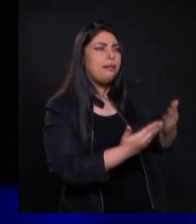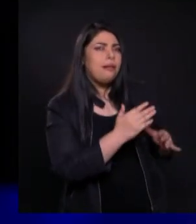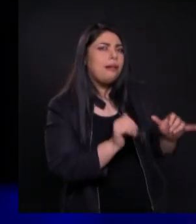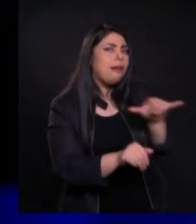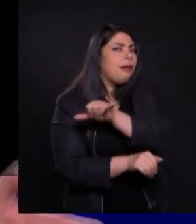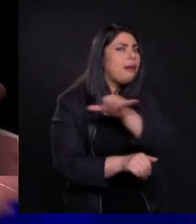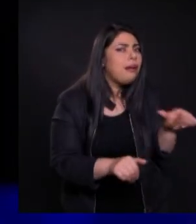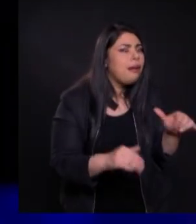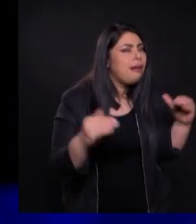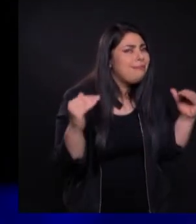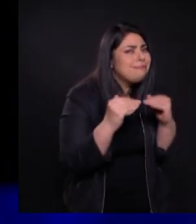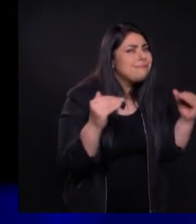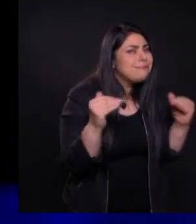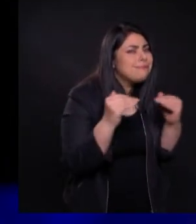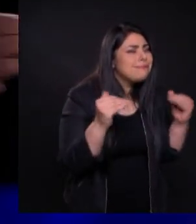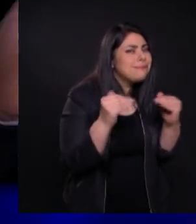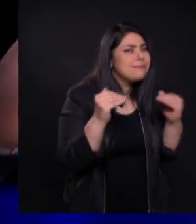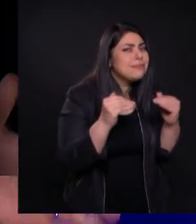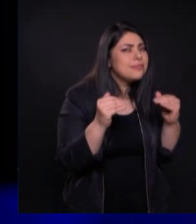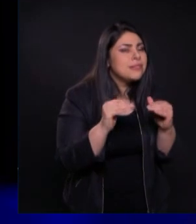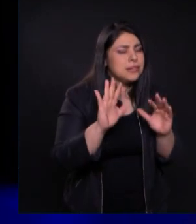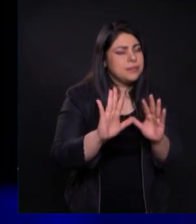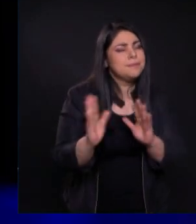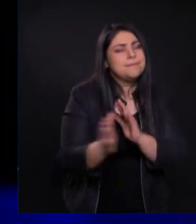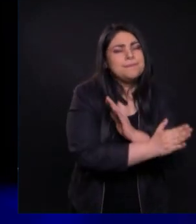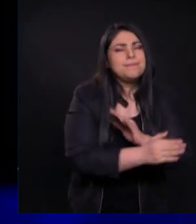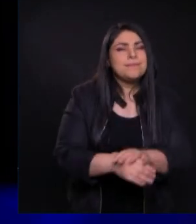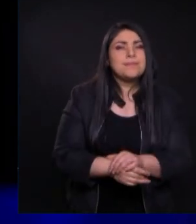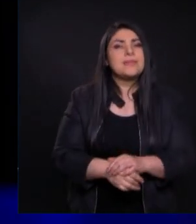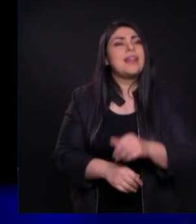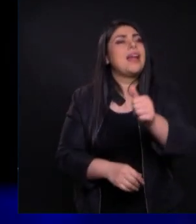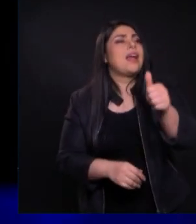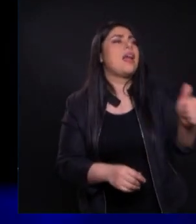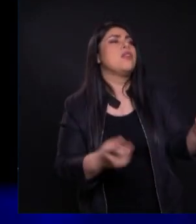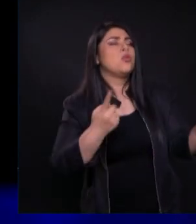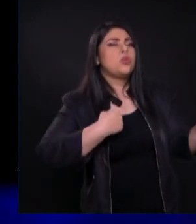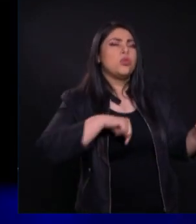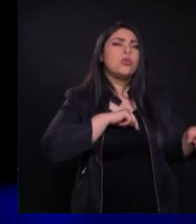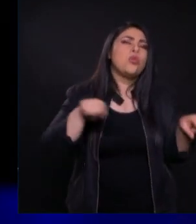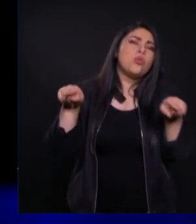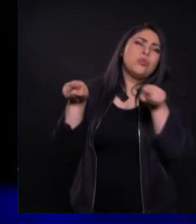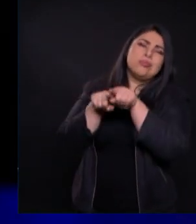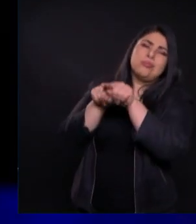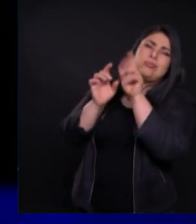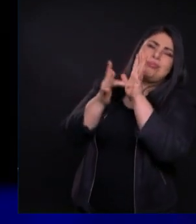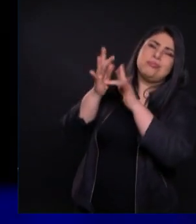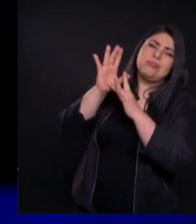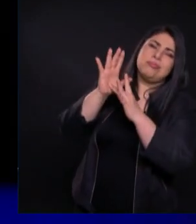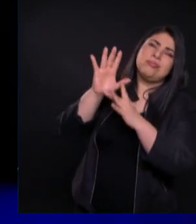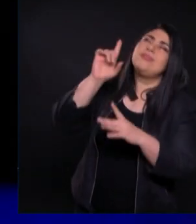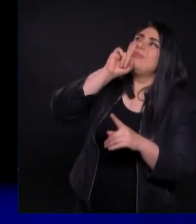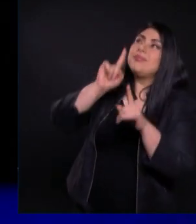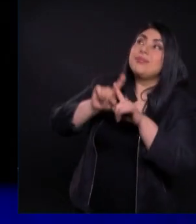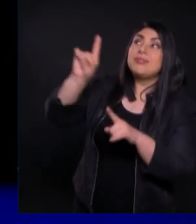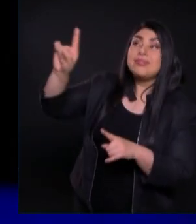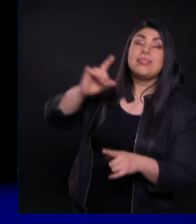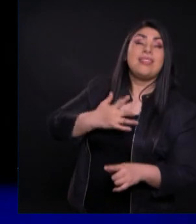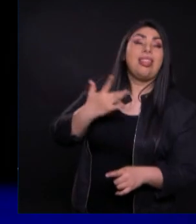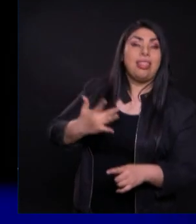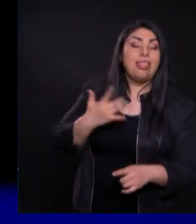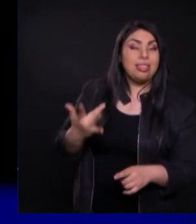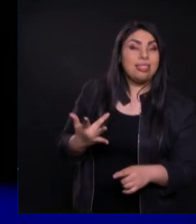Dice el verso 5 Vaya pues en vosotros Este sentir Que hubo también En Cristo Jesús Y lo leíamos En